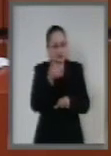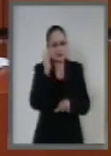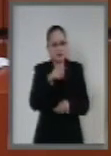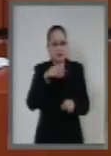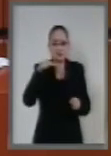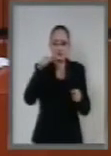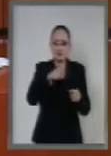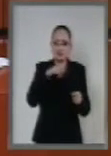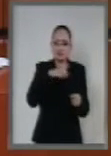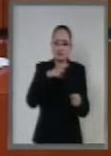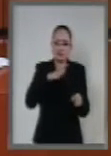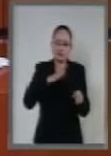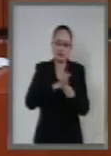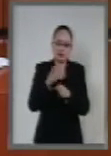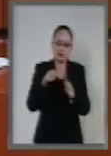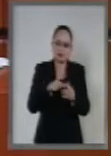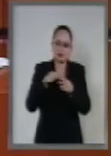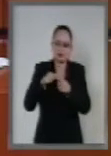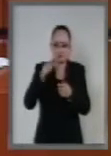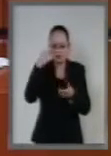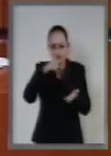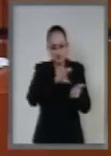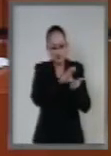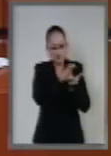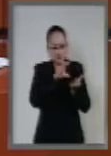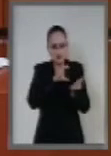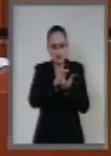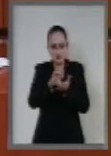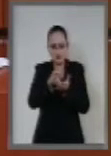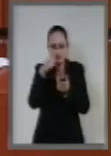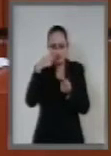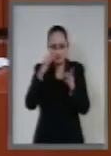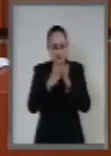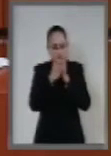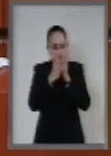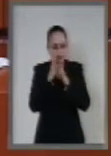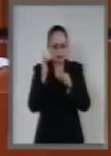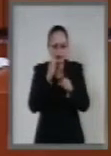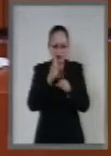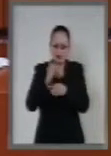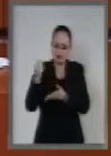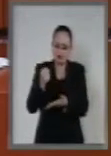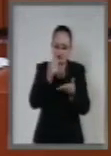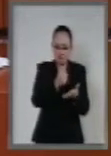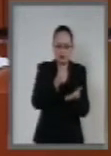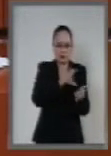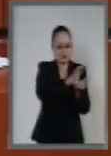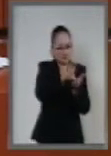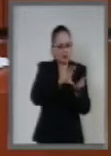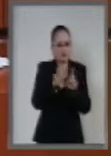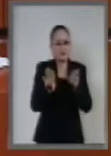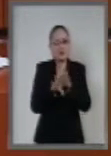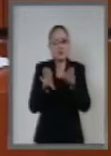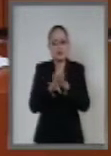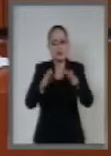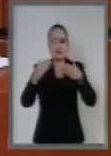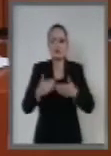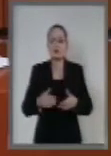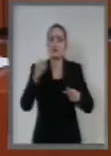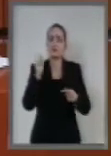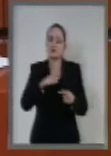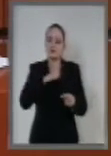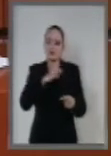aplicación de fórmulas de distribución de las participaciones federales. Asimismo, se deberán